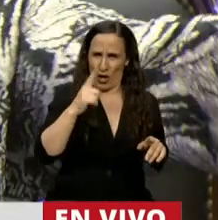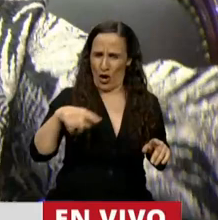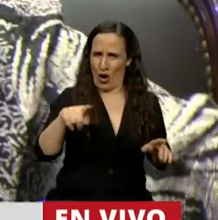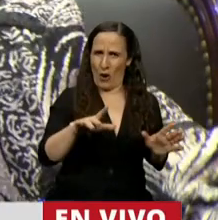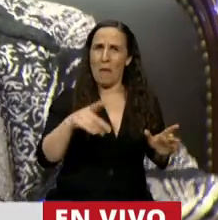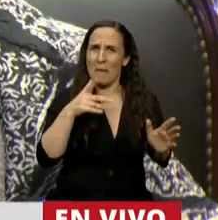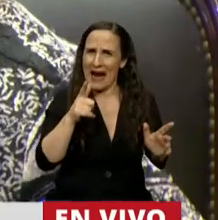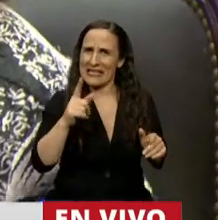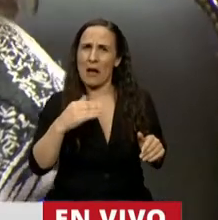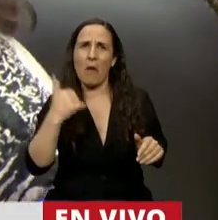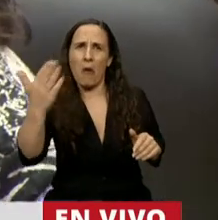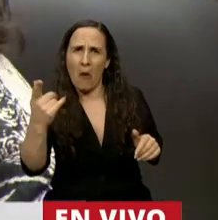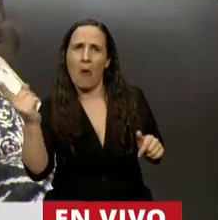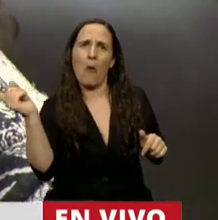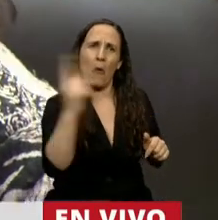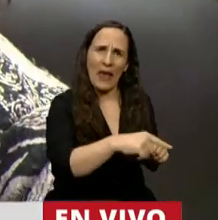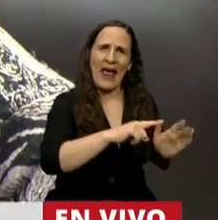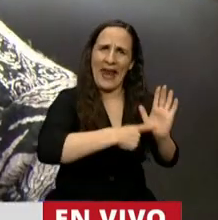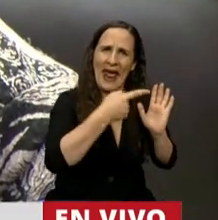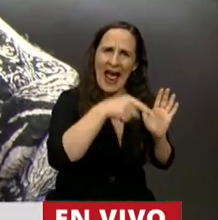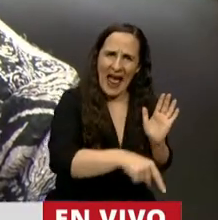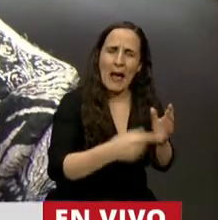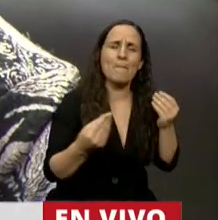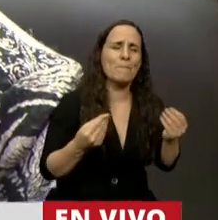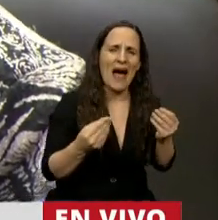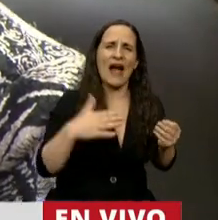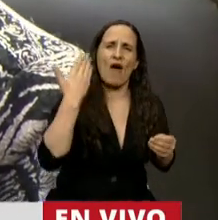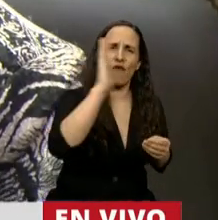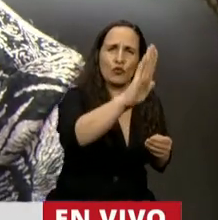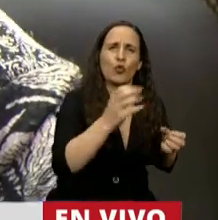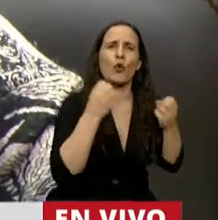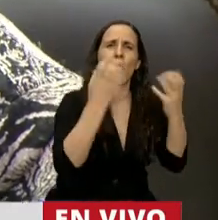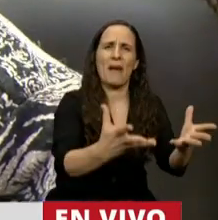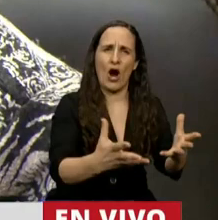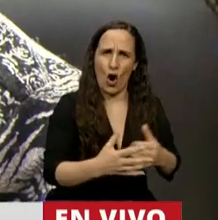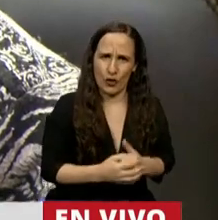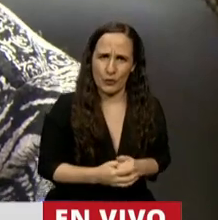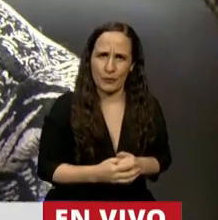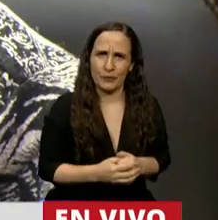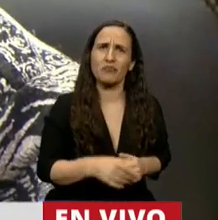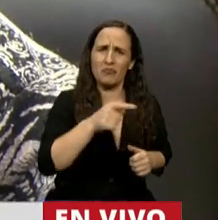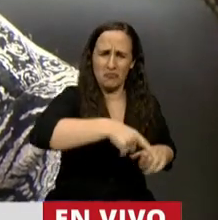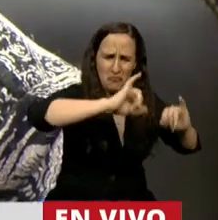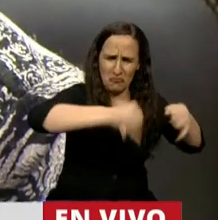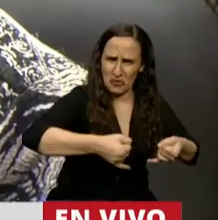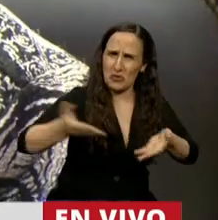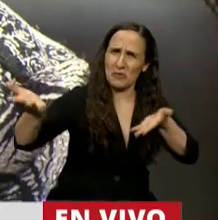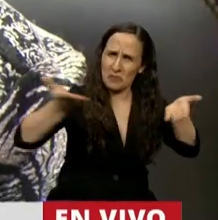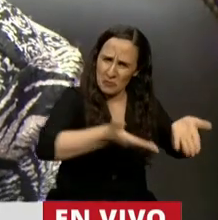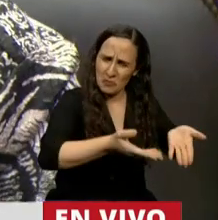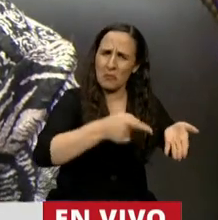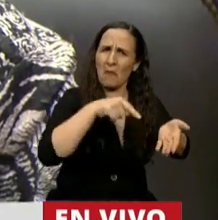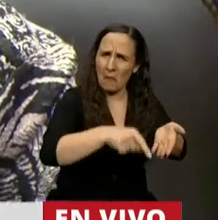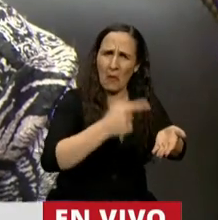comprovincianos que vienen a esta ciudad a tener un futuro mejor y que los recibe y que los acoge.